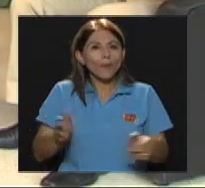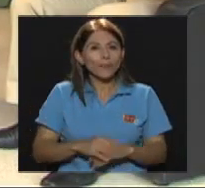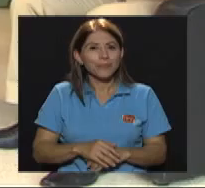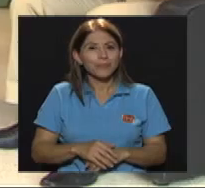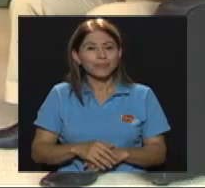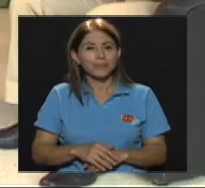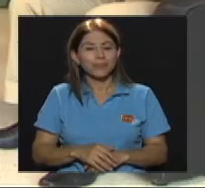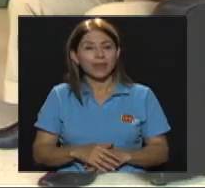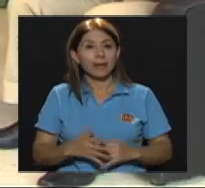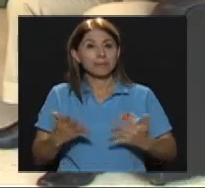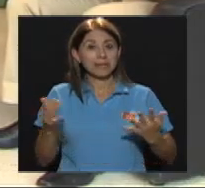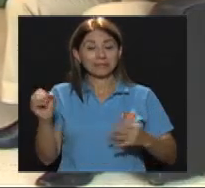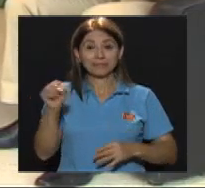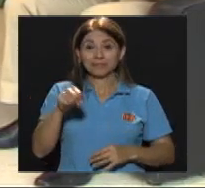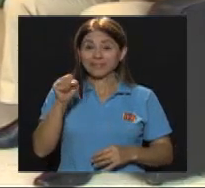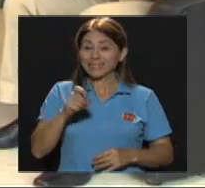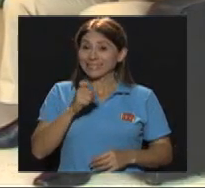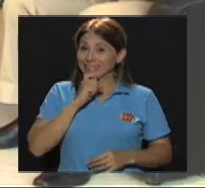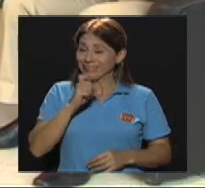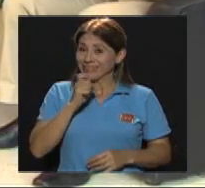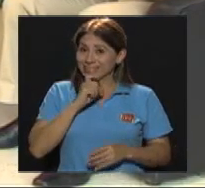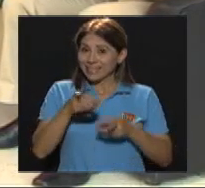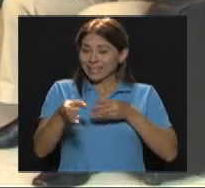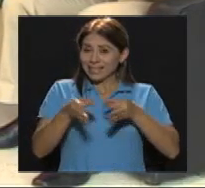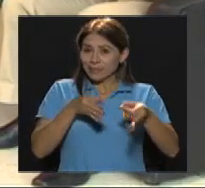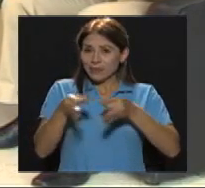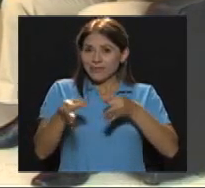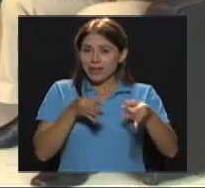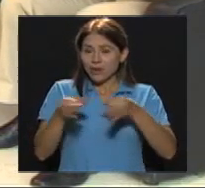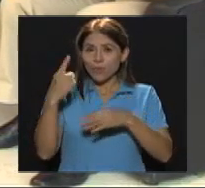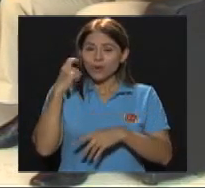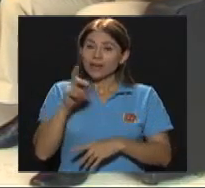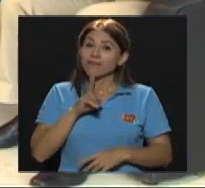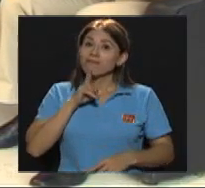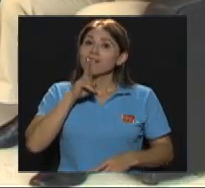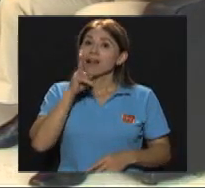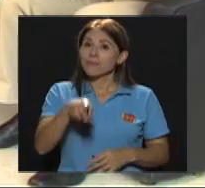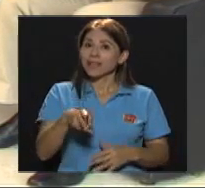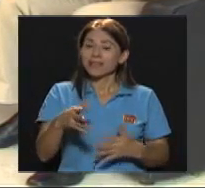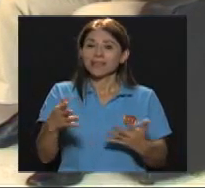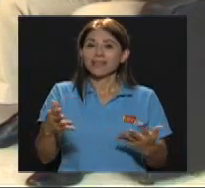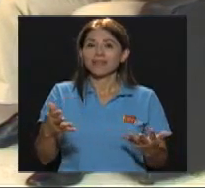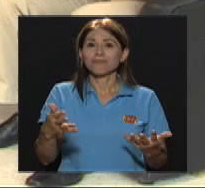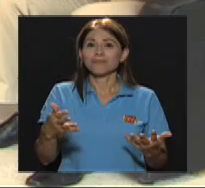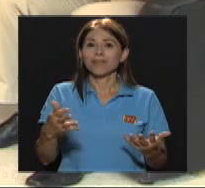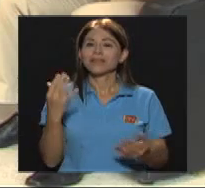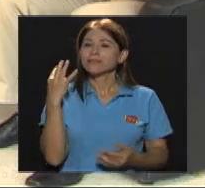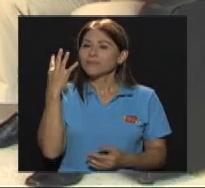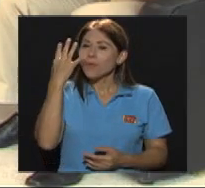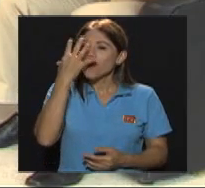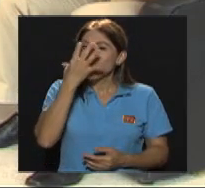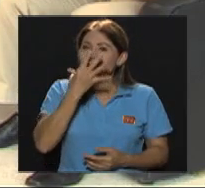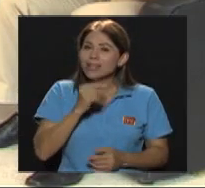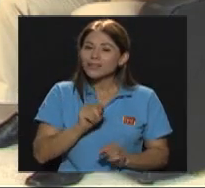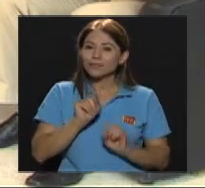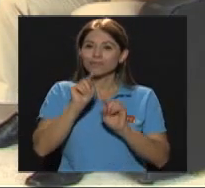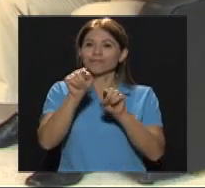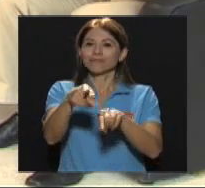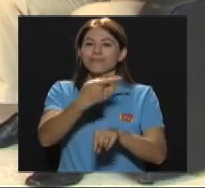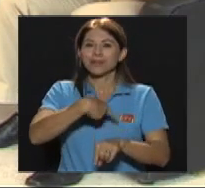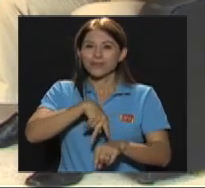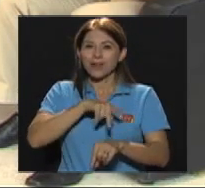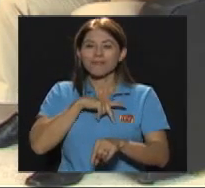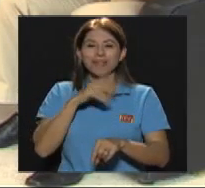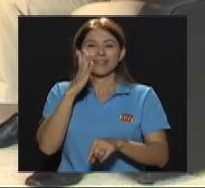Bueno Es difícil describirlo Porque realmente Lo lindo es Ojalá hasta experimentar Yo personalmente